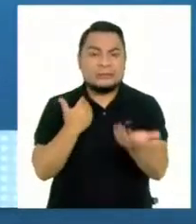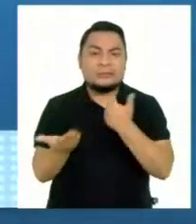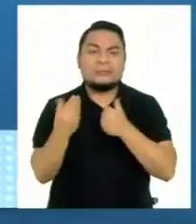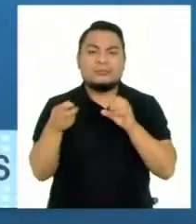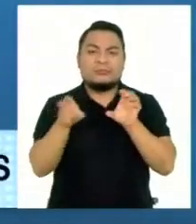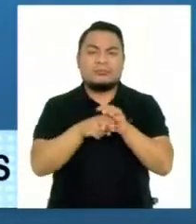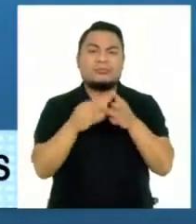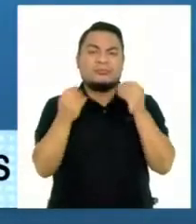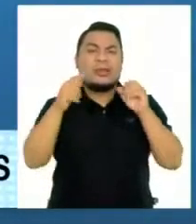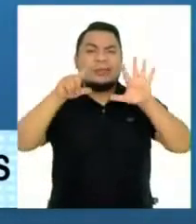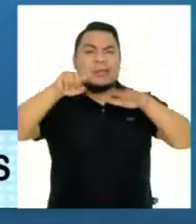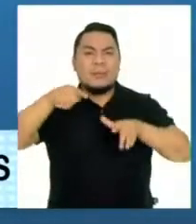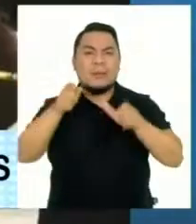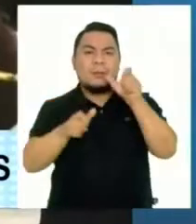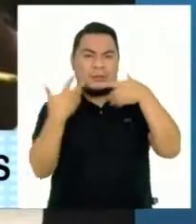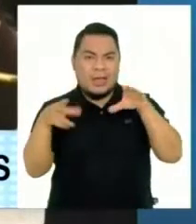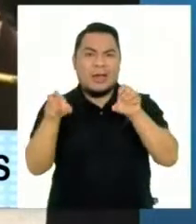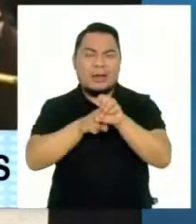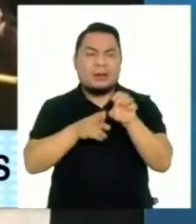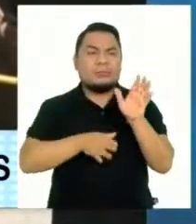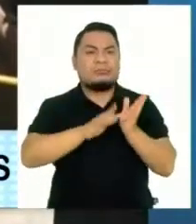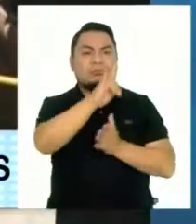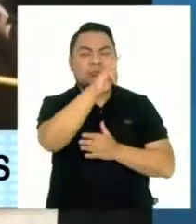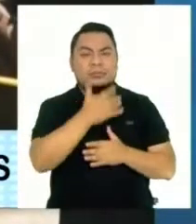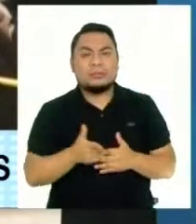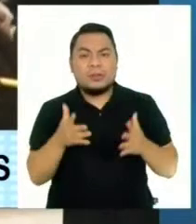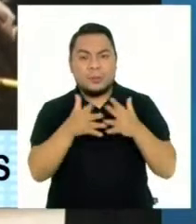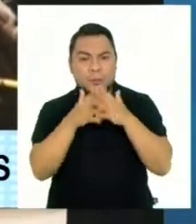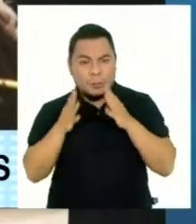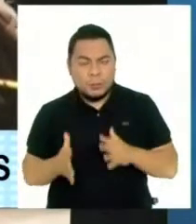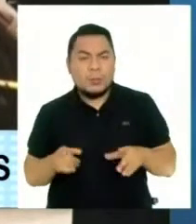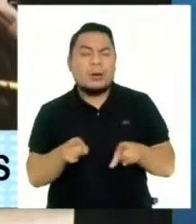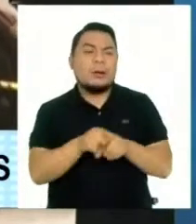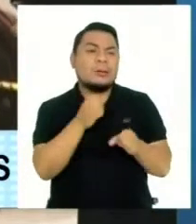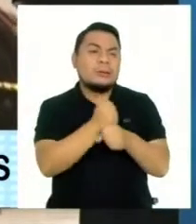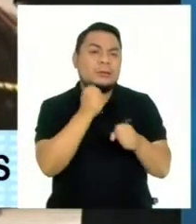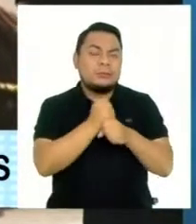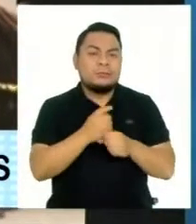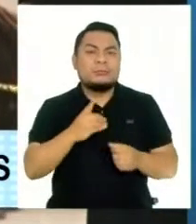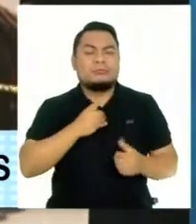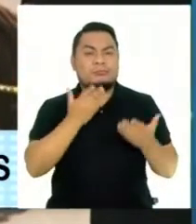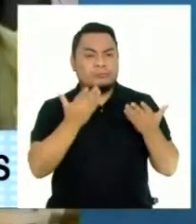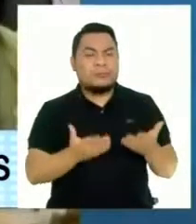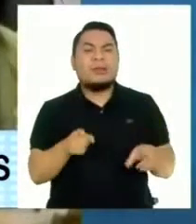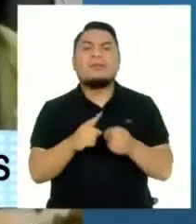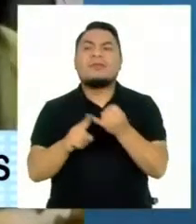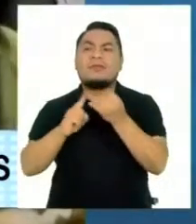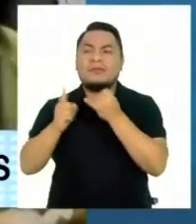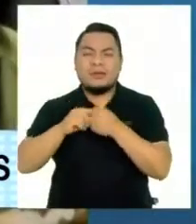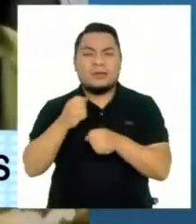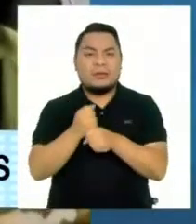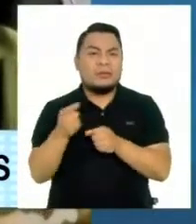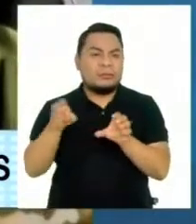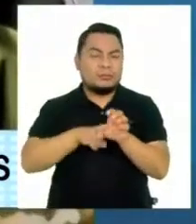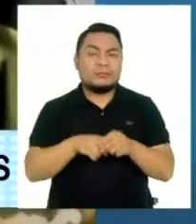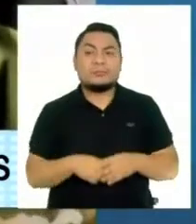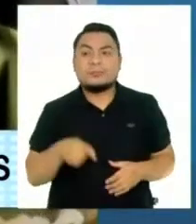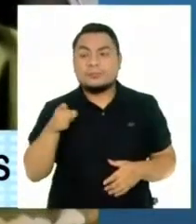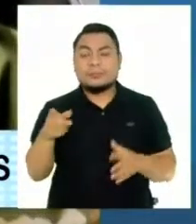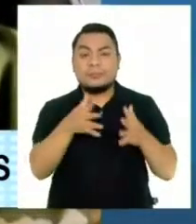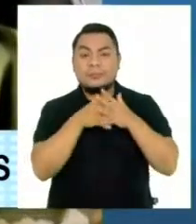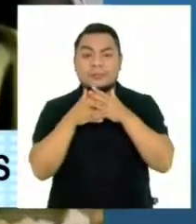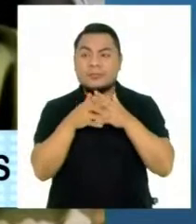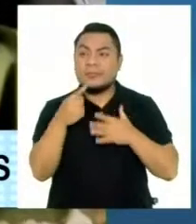aérea a unas 7.000 personas, entre norteamericanos, empleados diplomáticos y colaboradores afganos. Washington